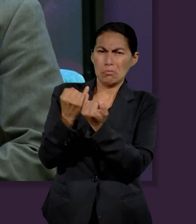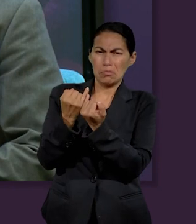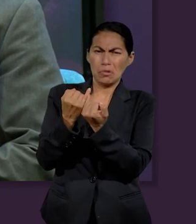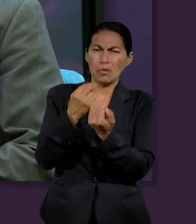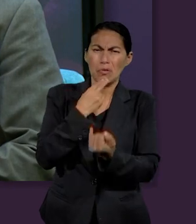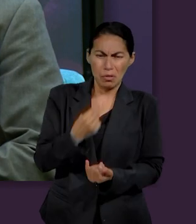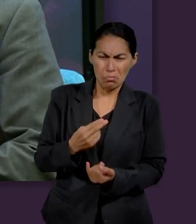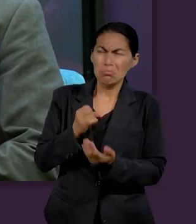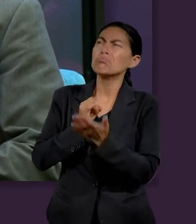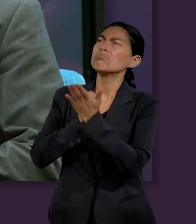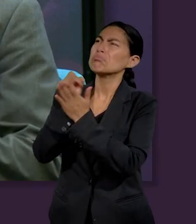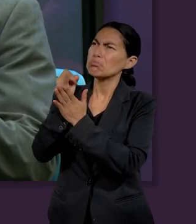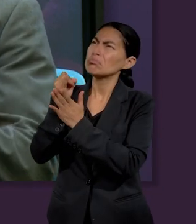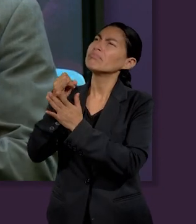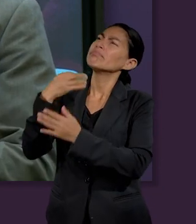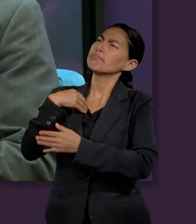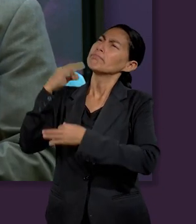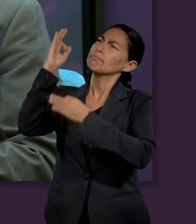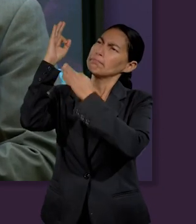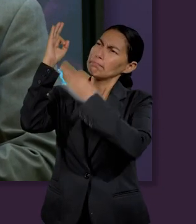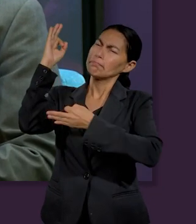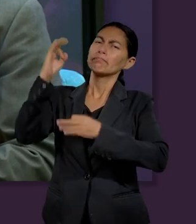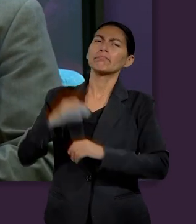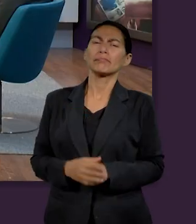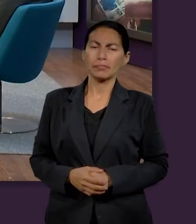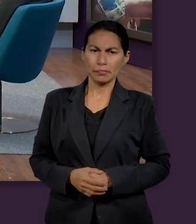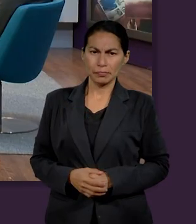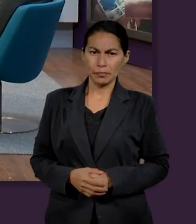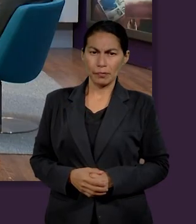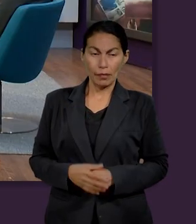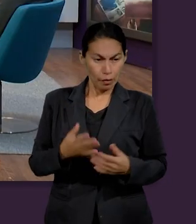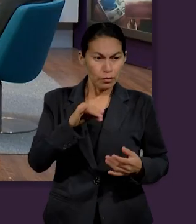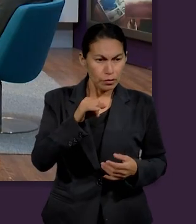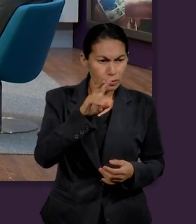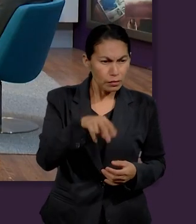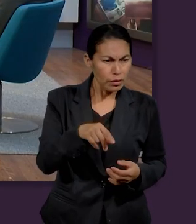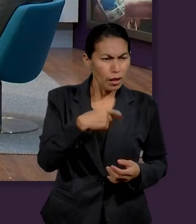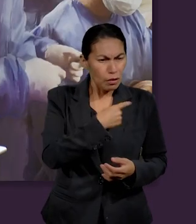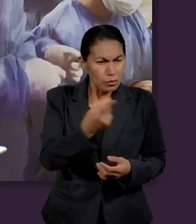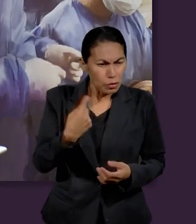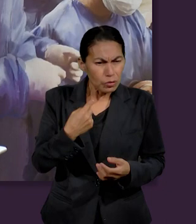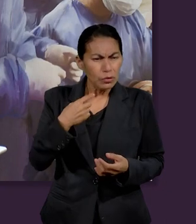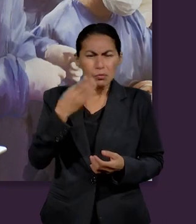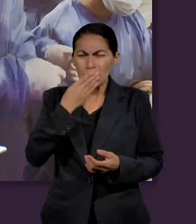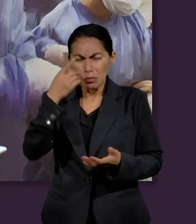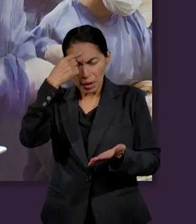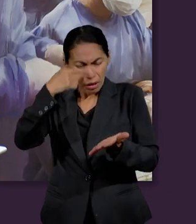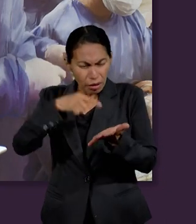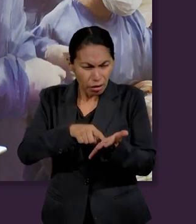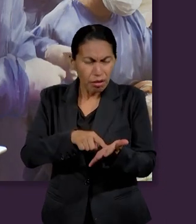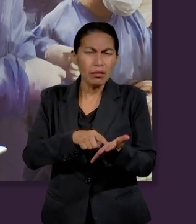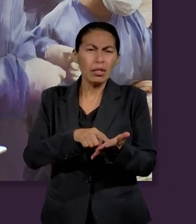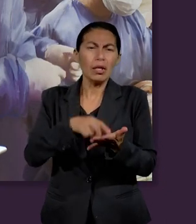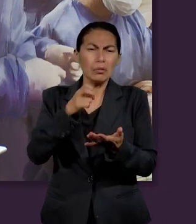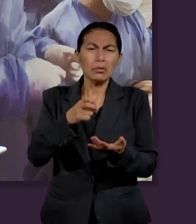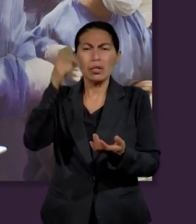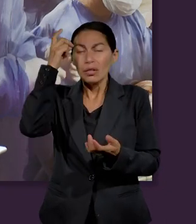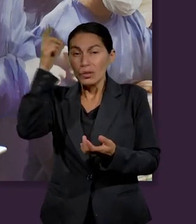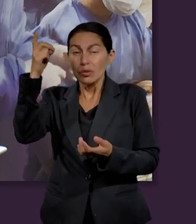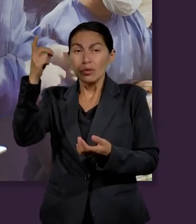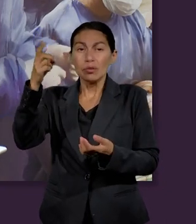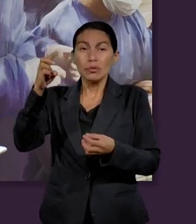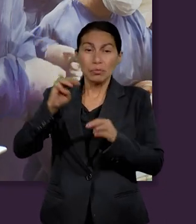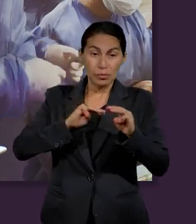que Dios nos hizo como lo hizo Noé. Sí, ¿sabes qué? Nosotros como creyentes en la palabra de Dios,